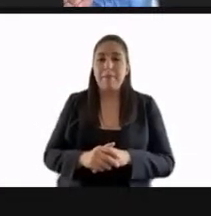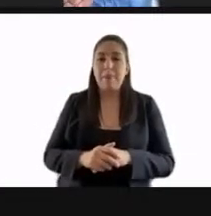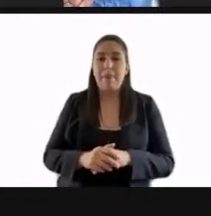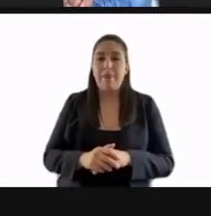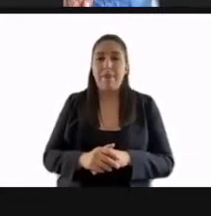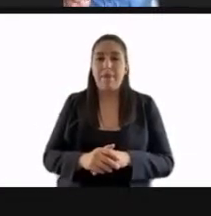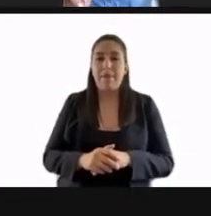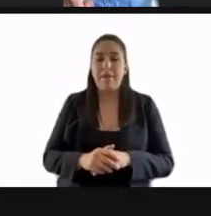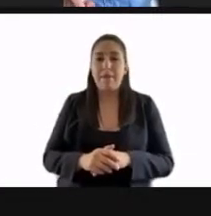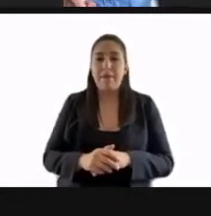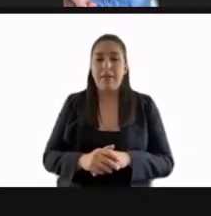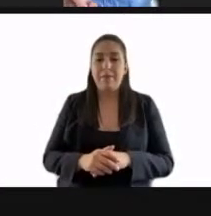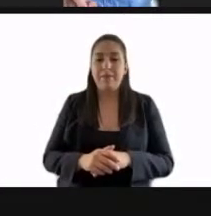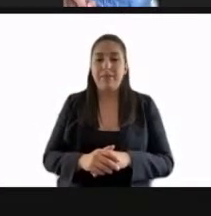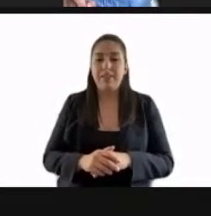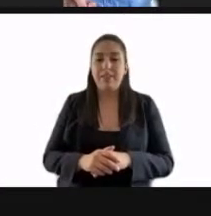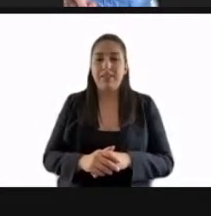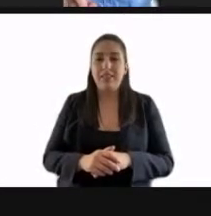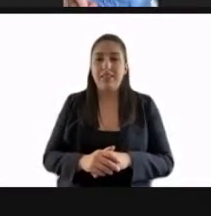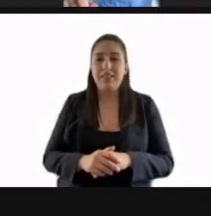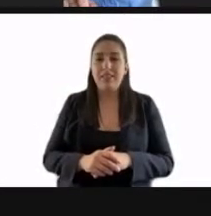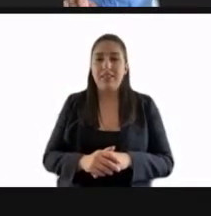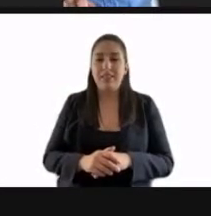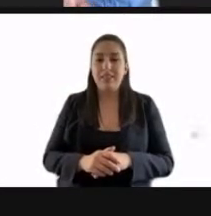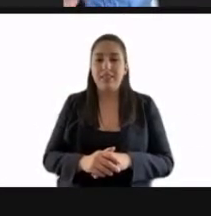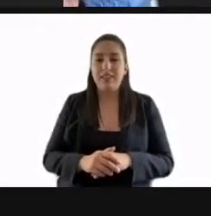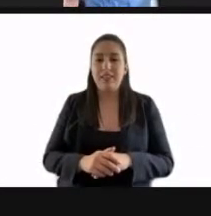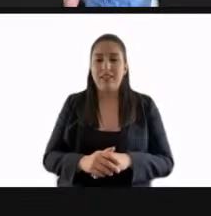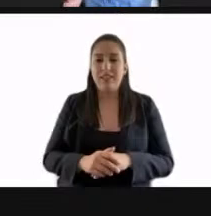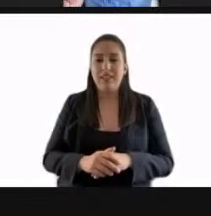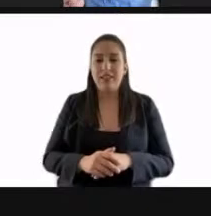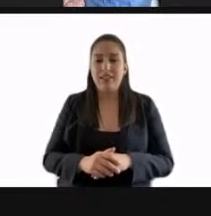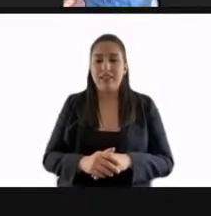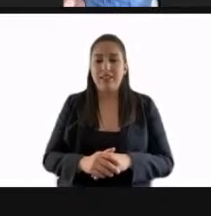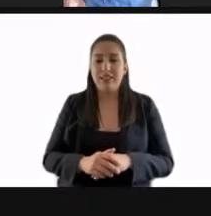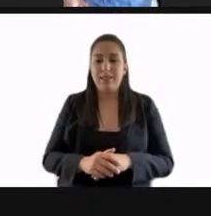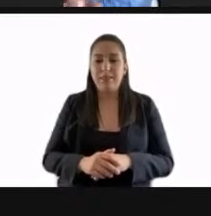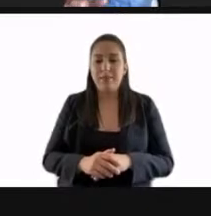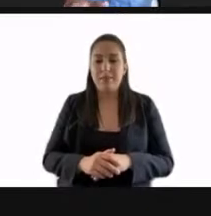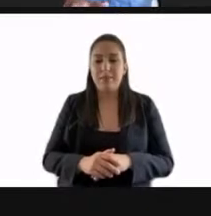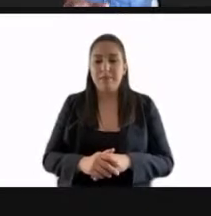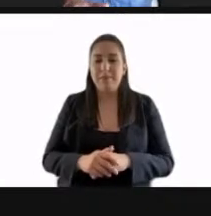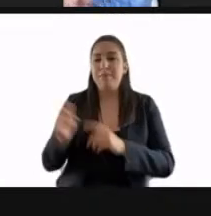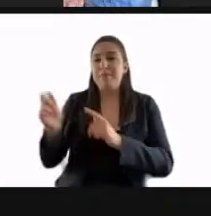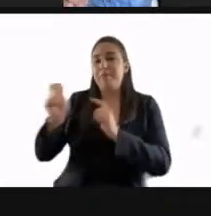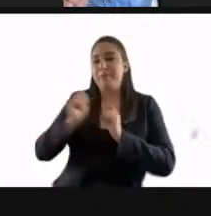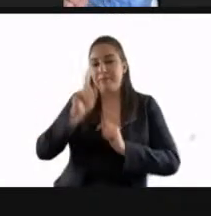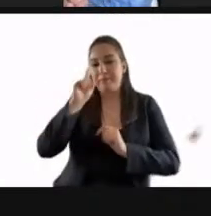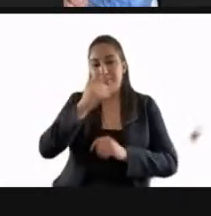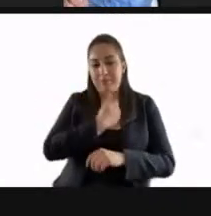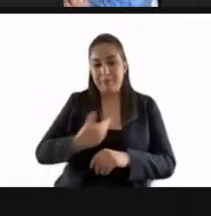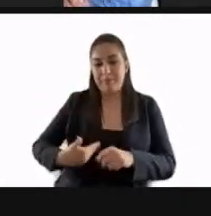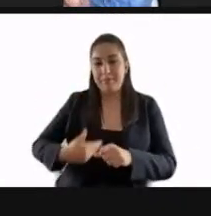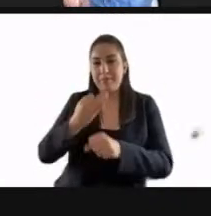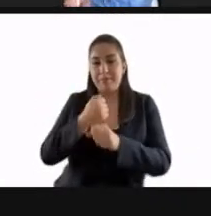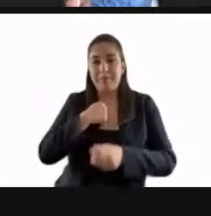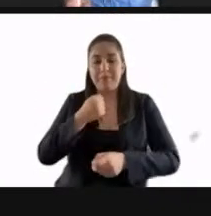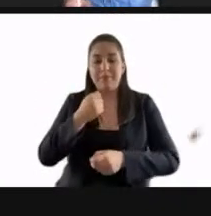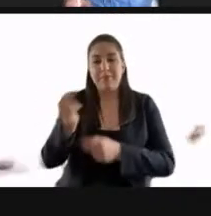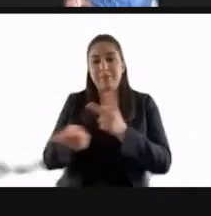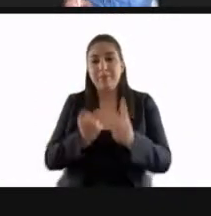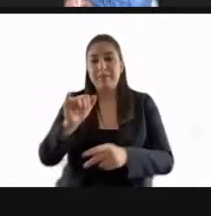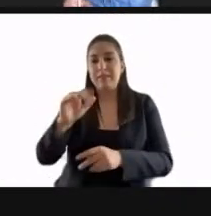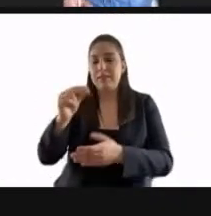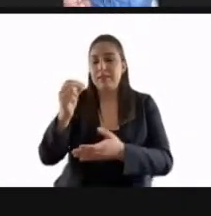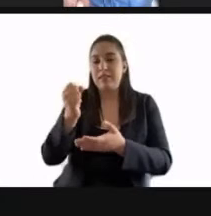perdóname, que mi gato me estaba haciendo pilloladas. Por instrucciones de la presidencia, sírvanse manifestarse levantando su mano